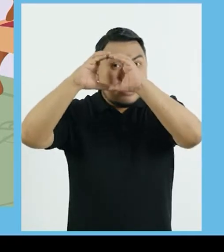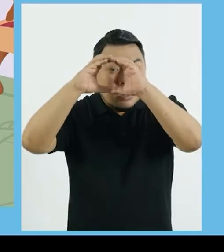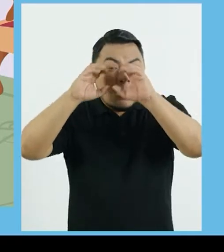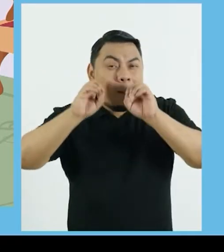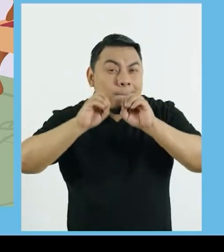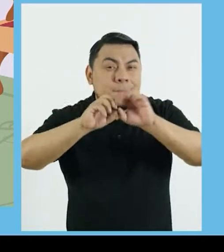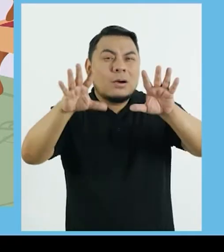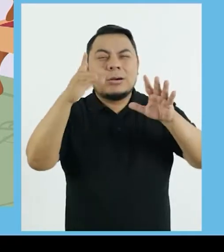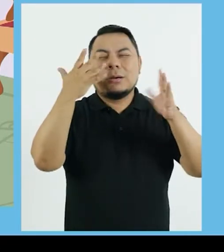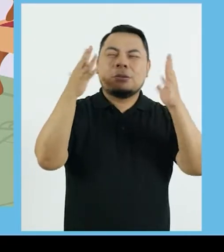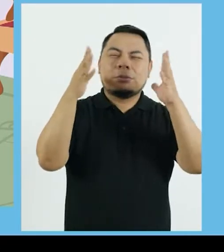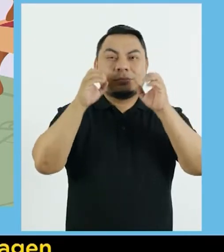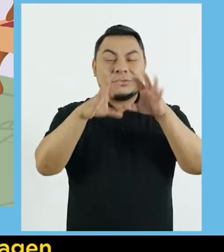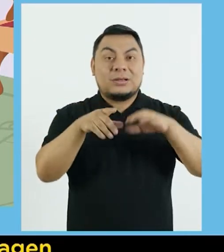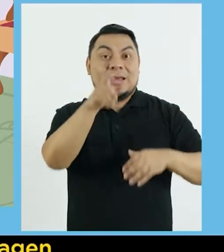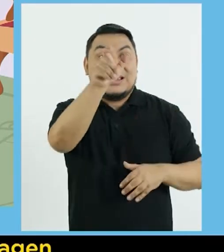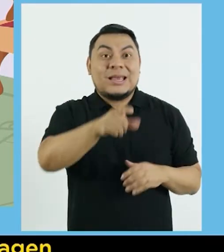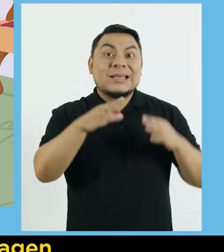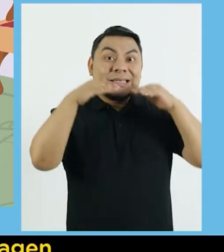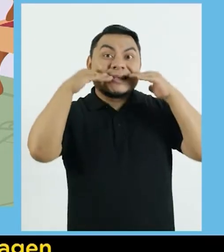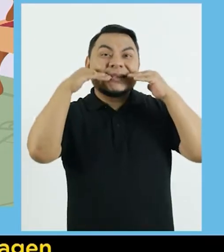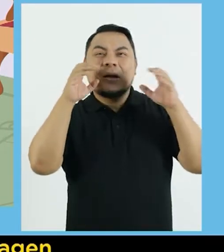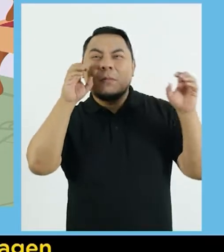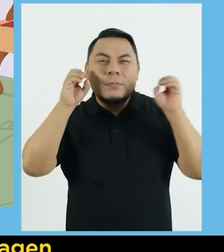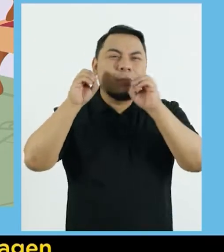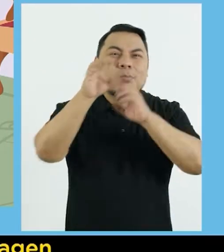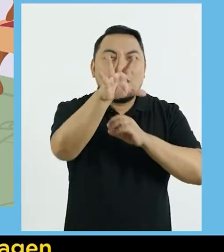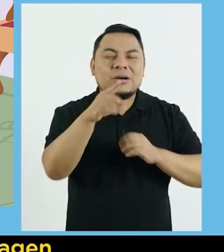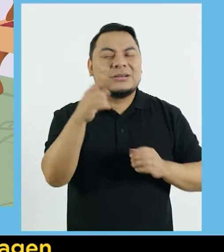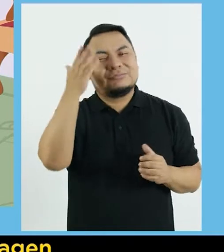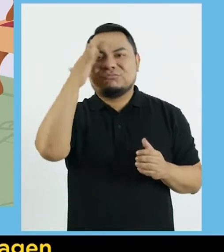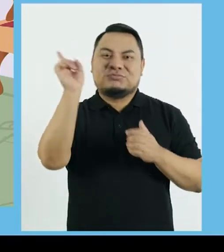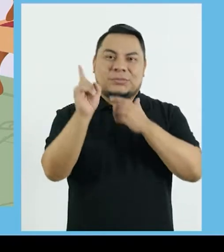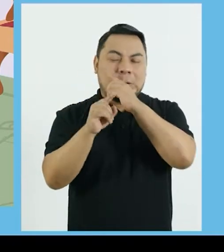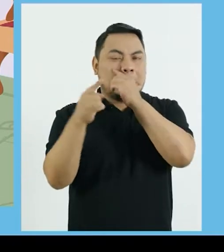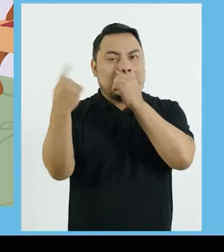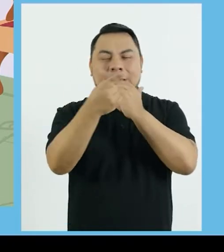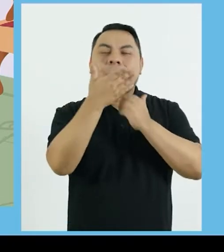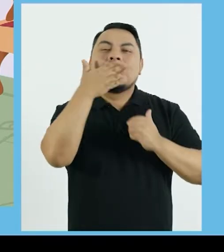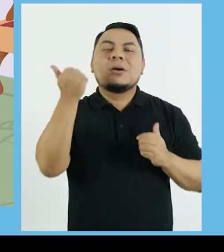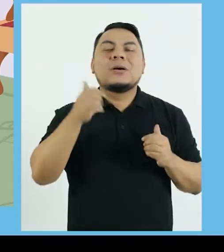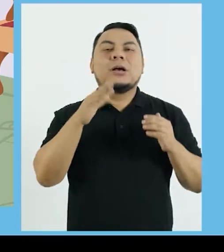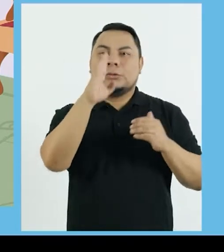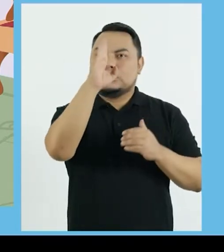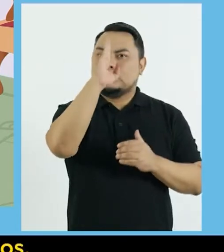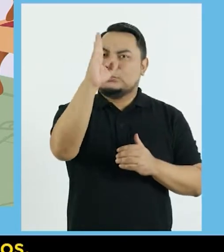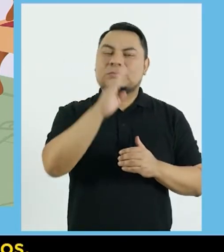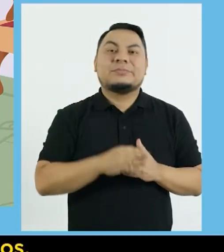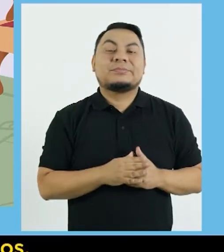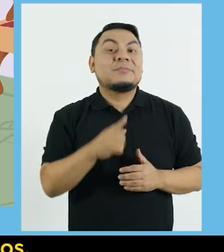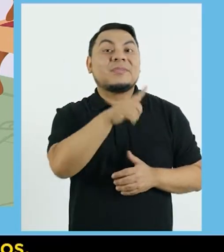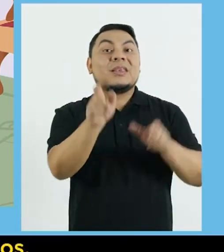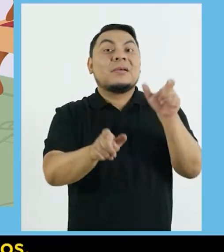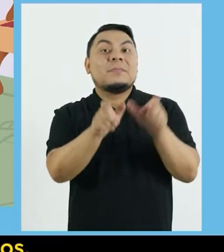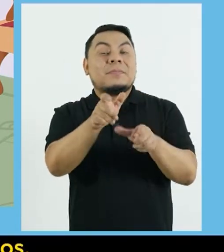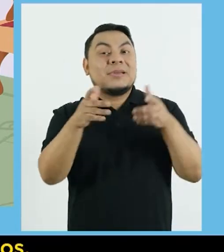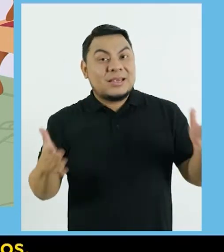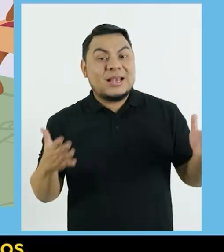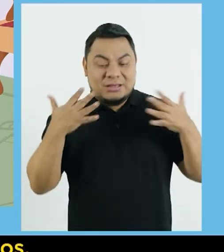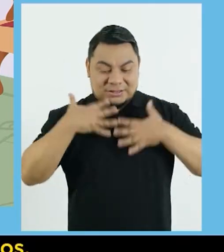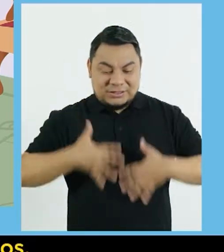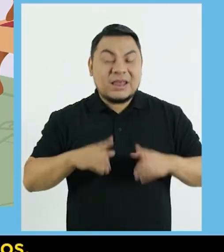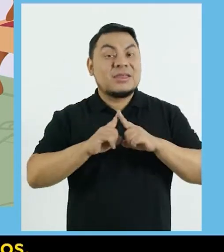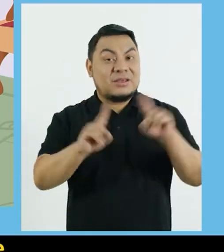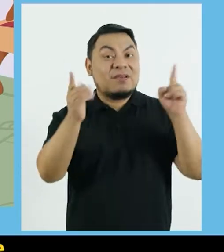fotos no tenían color Y las cámaras no sacaban bien la imagen si una persona se reía Por eso teníamos que